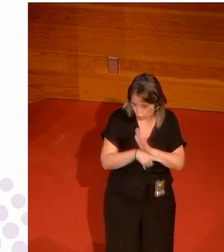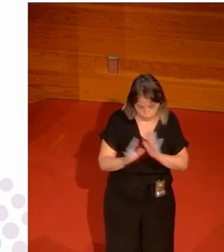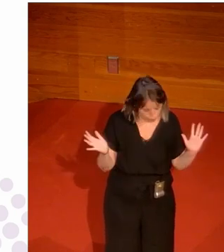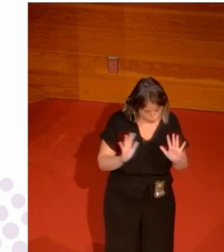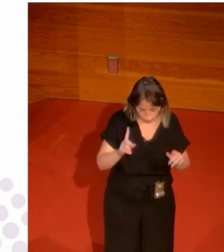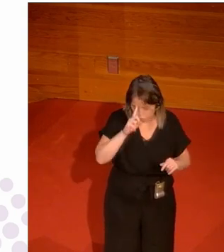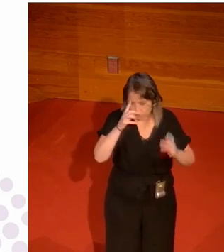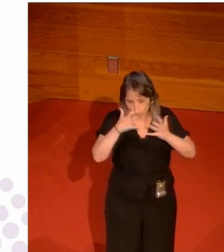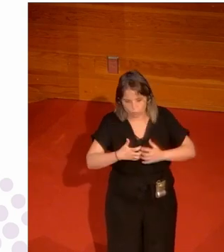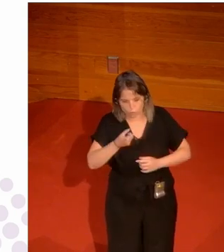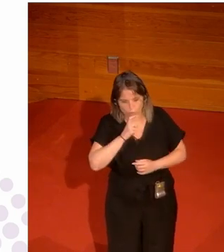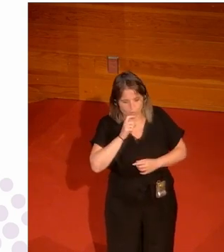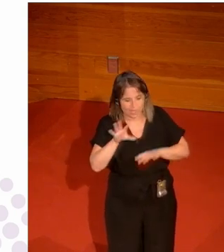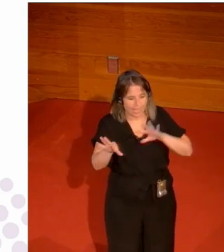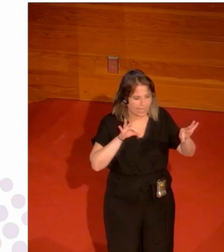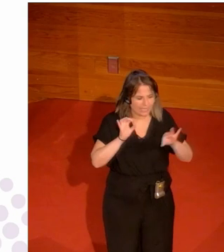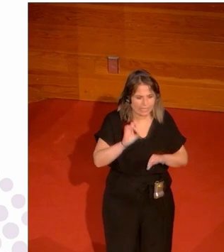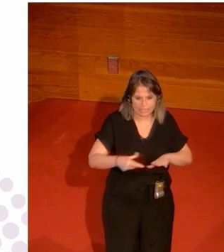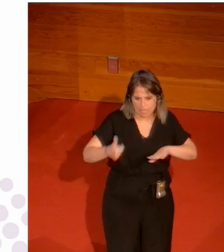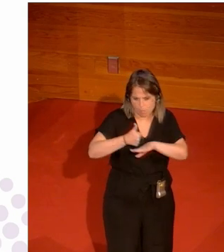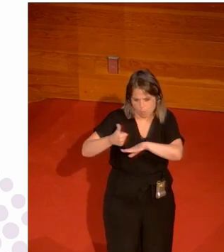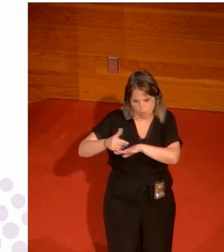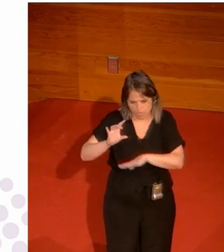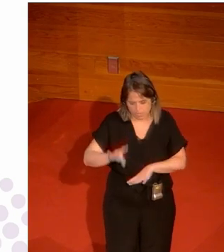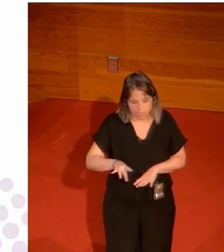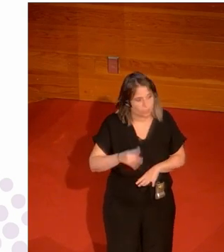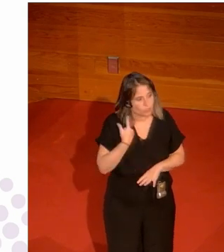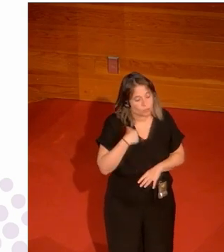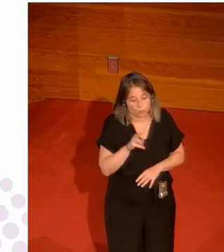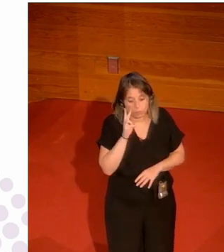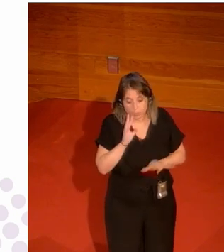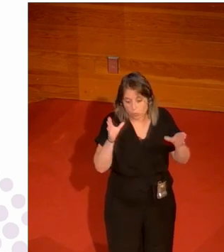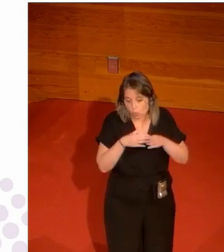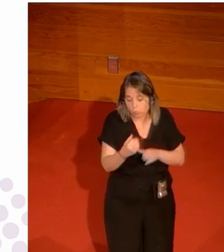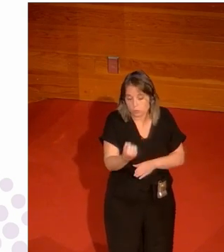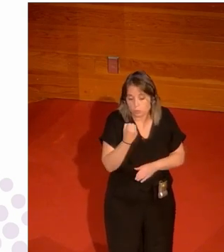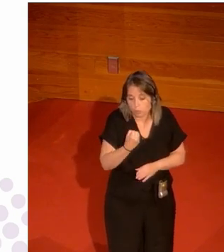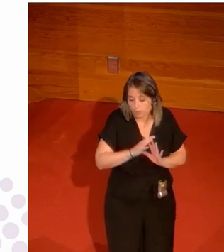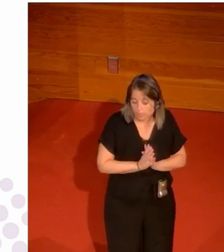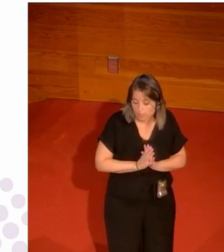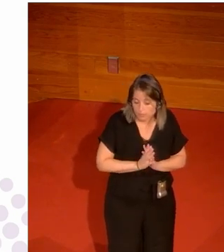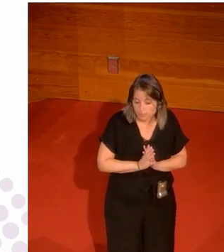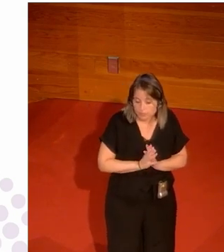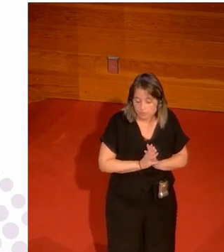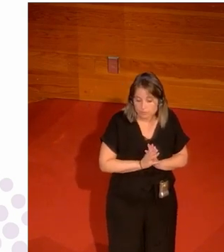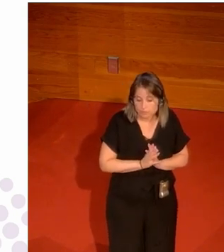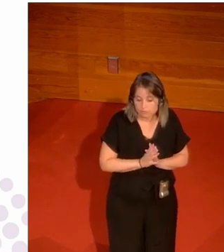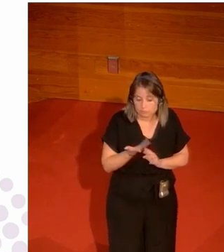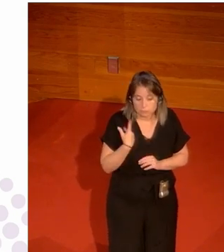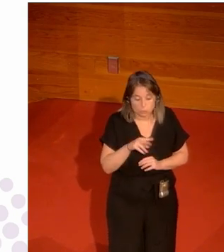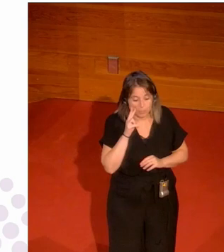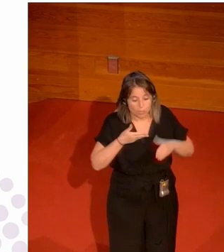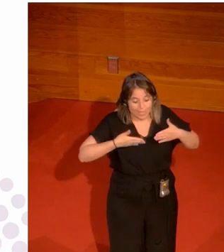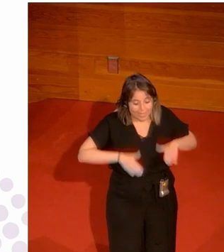cómo funcionan quién elige a quién porque yo solo veo hablando de grupos de poder bueno pues